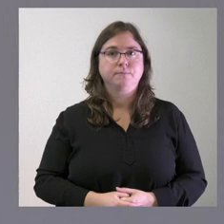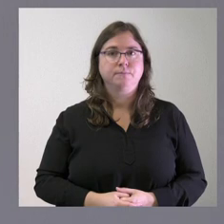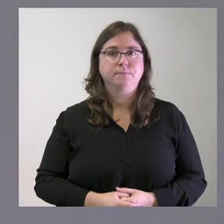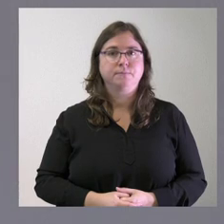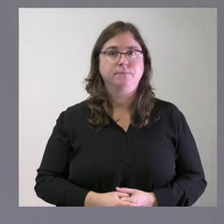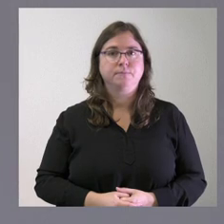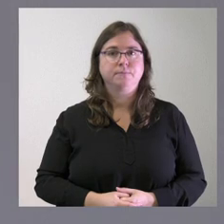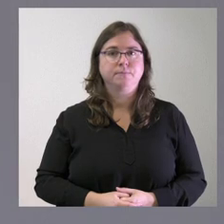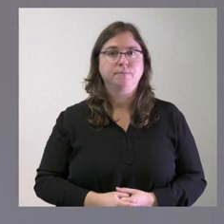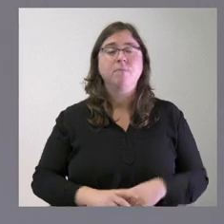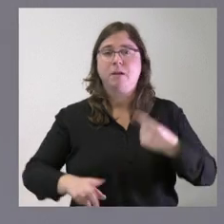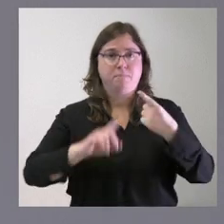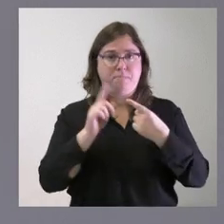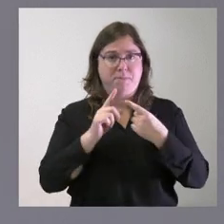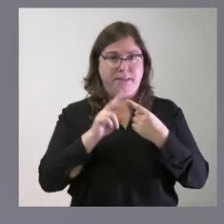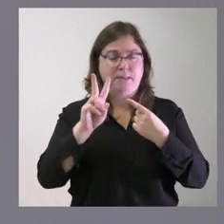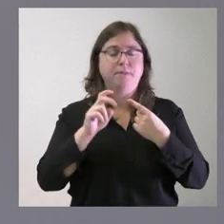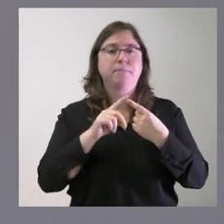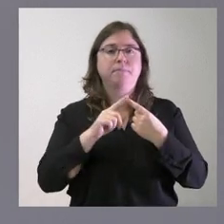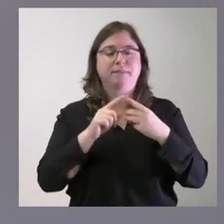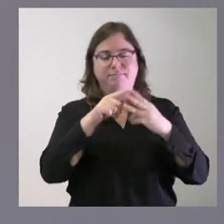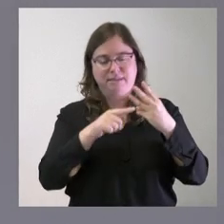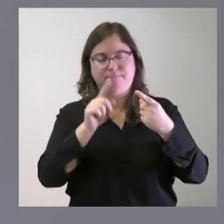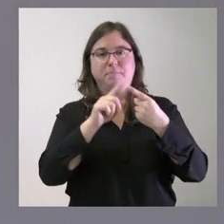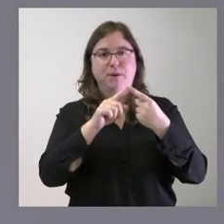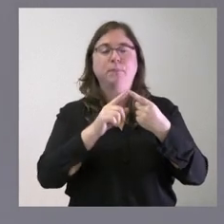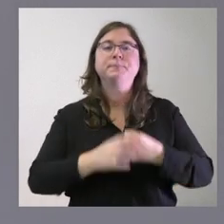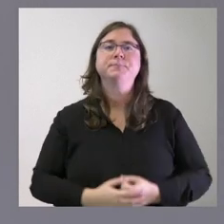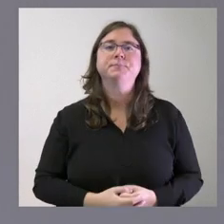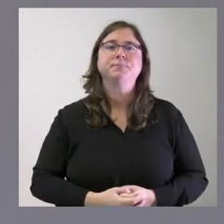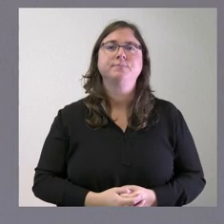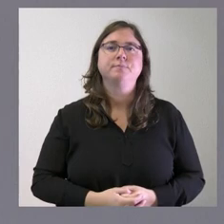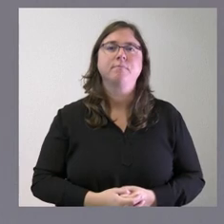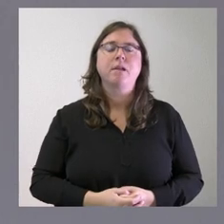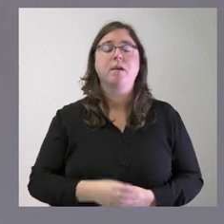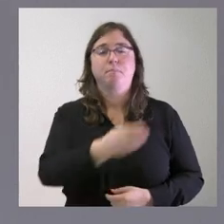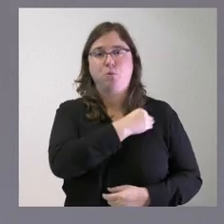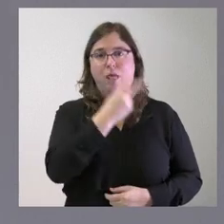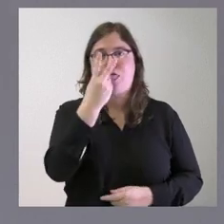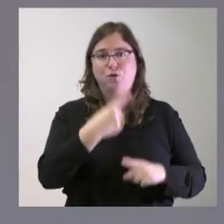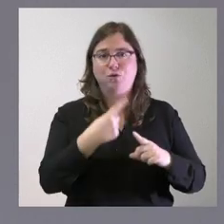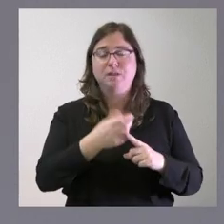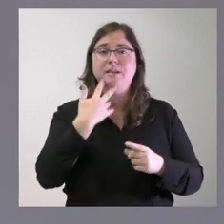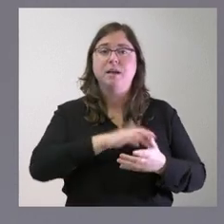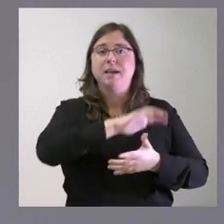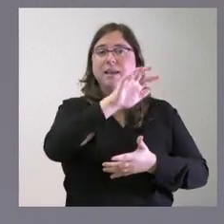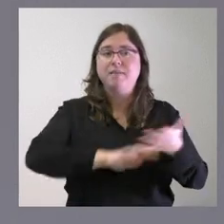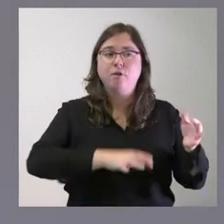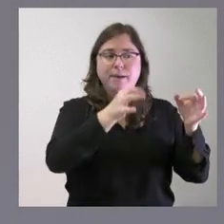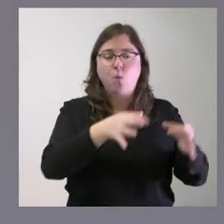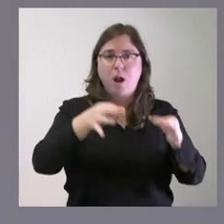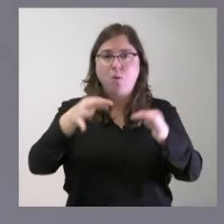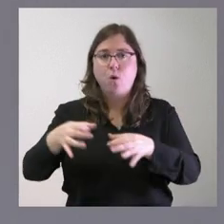en relación con el primer asunto de los tres que plantea me hace dos preguntas si el informe es igual